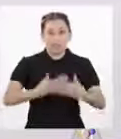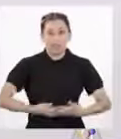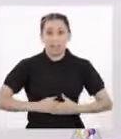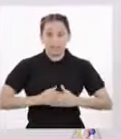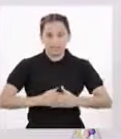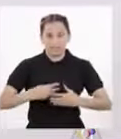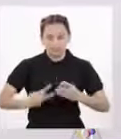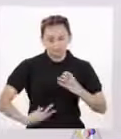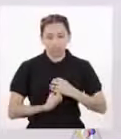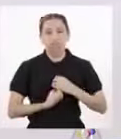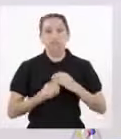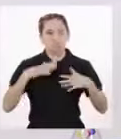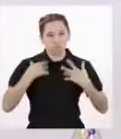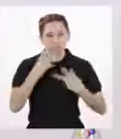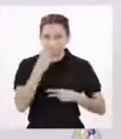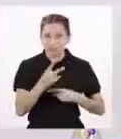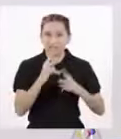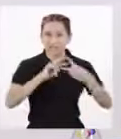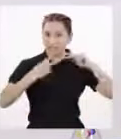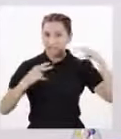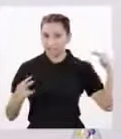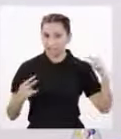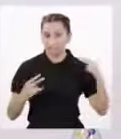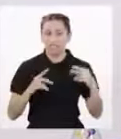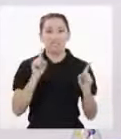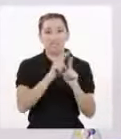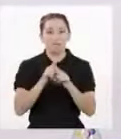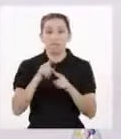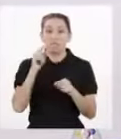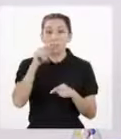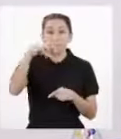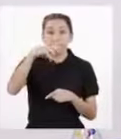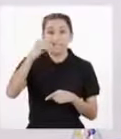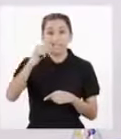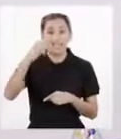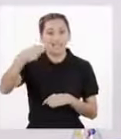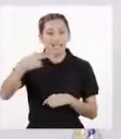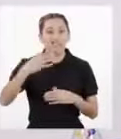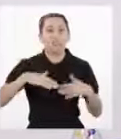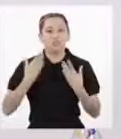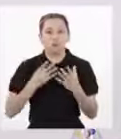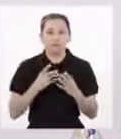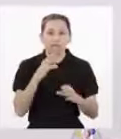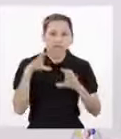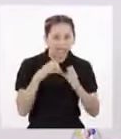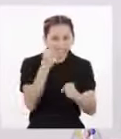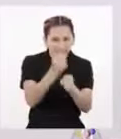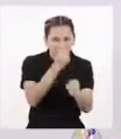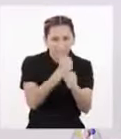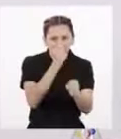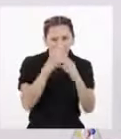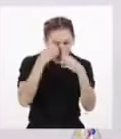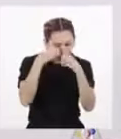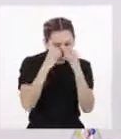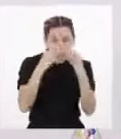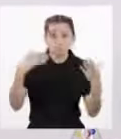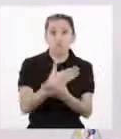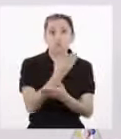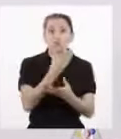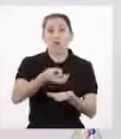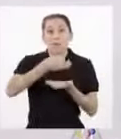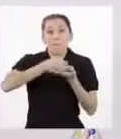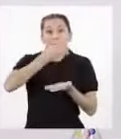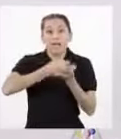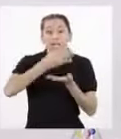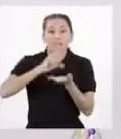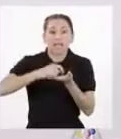el PGH contribuirá al desarrollo de nuevos fármacos Que permitan un tratamiento individualizado, ajustado